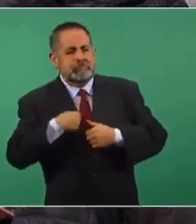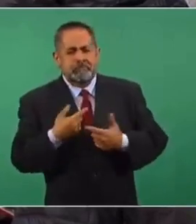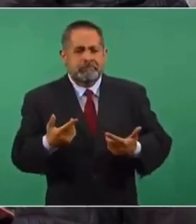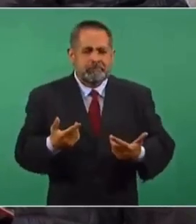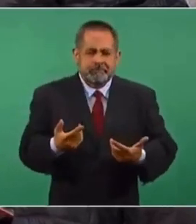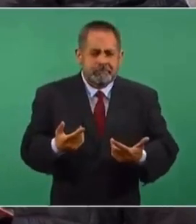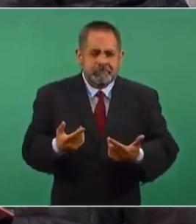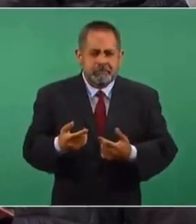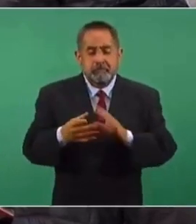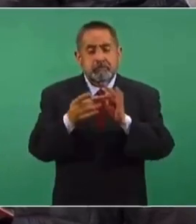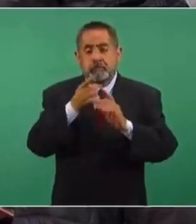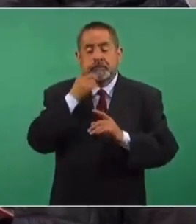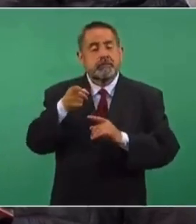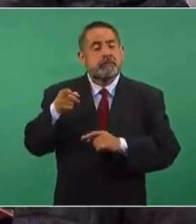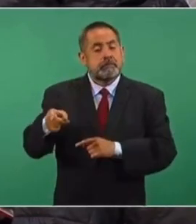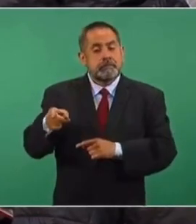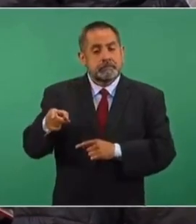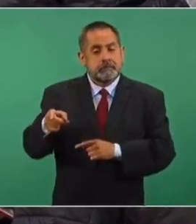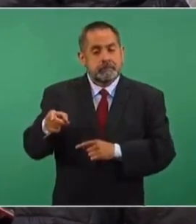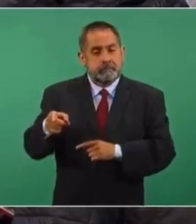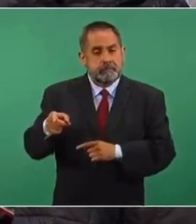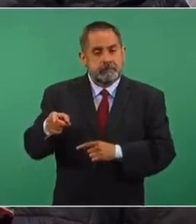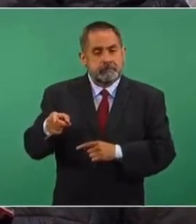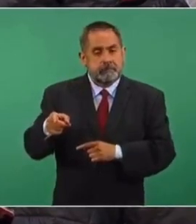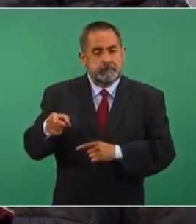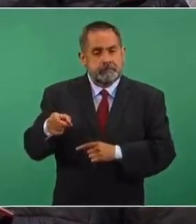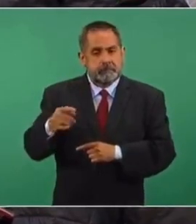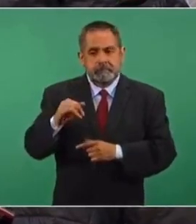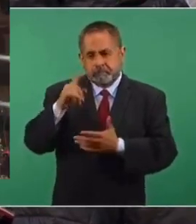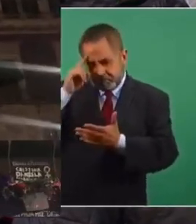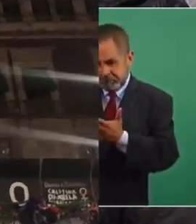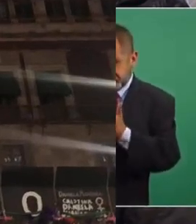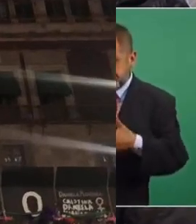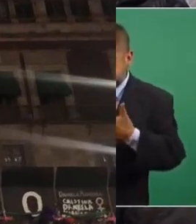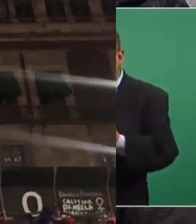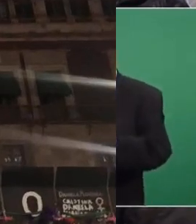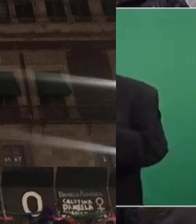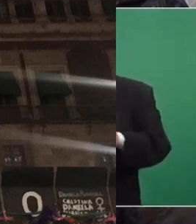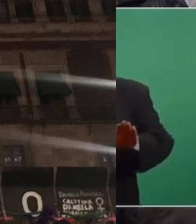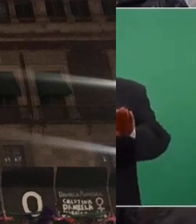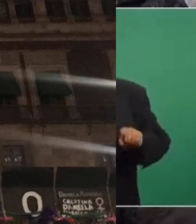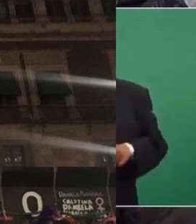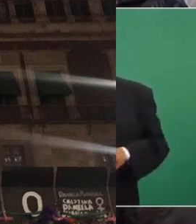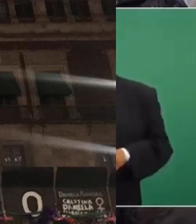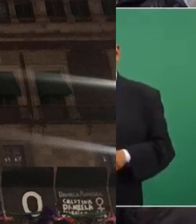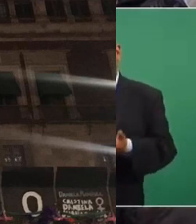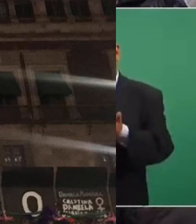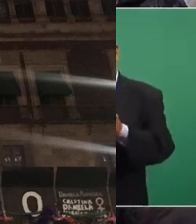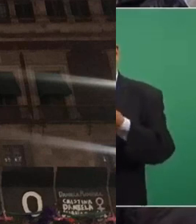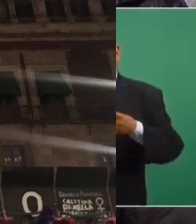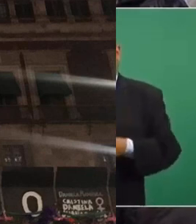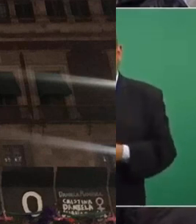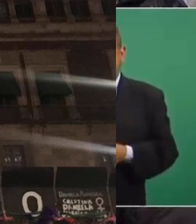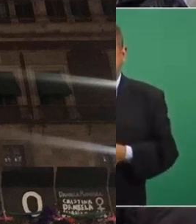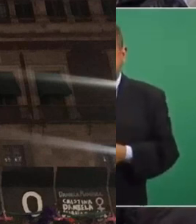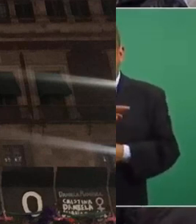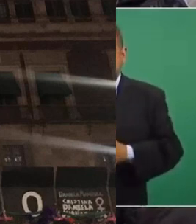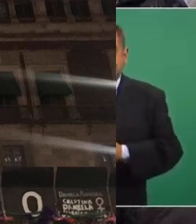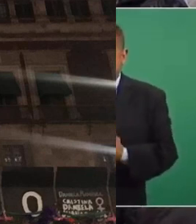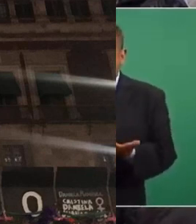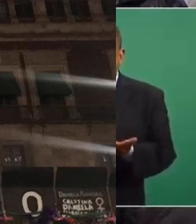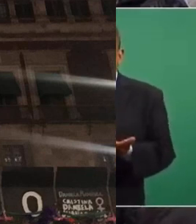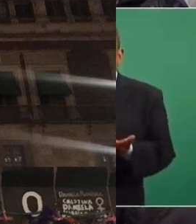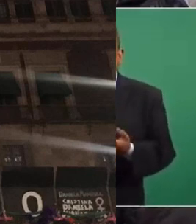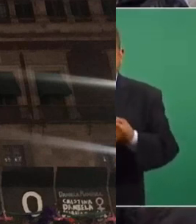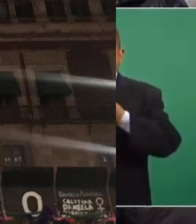Lo mencionaban es que en un señalamiento, de sí creerle a las víctimas, en un señalamiento en contra de alguien como ya, ya hemos estado con el tema de Félix Algao Macedonio, no se dio un